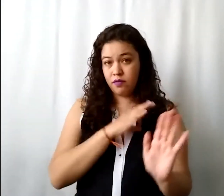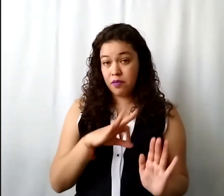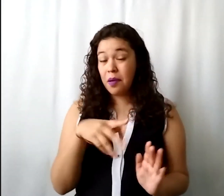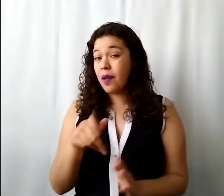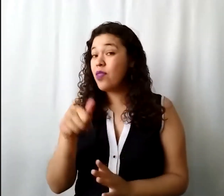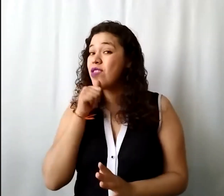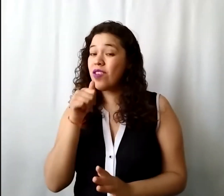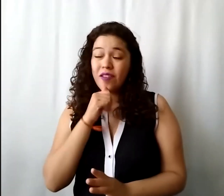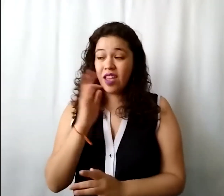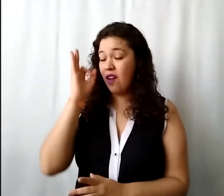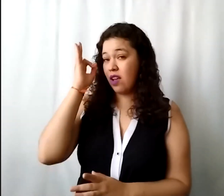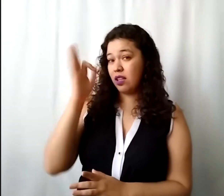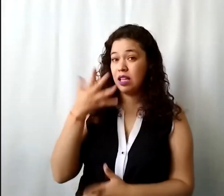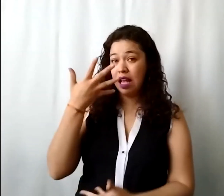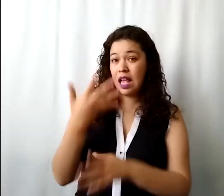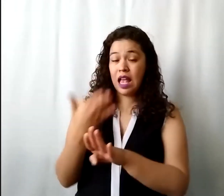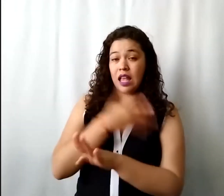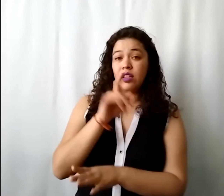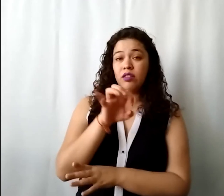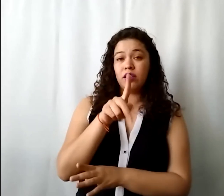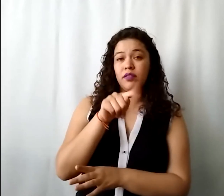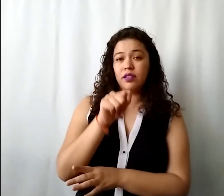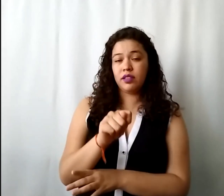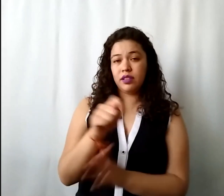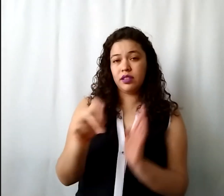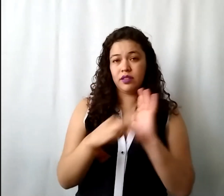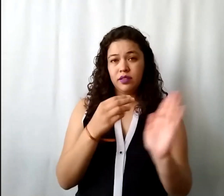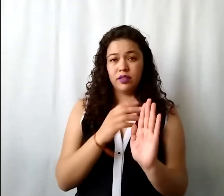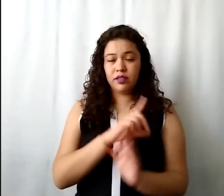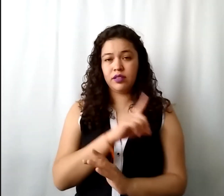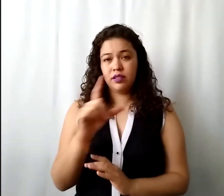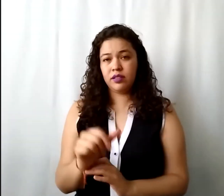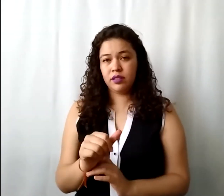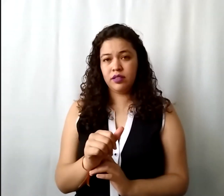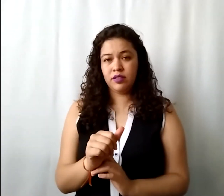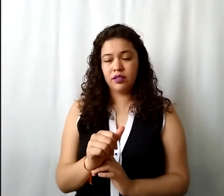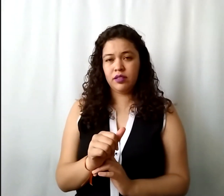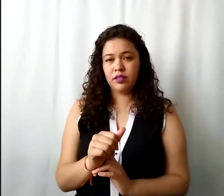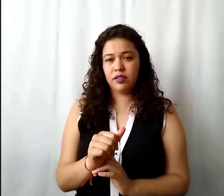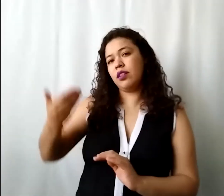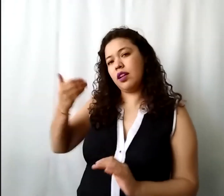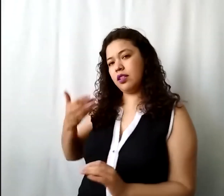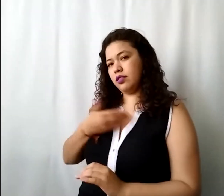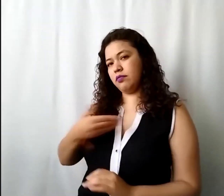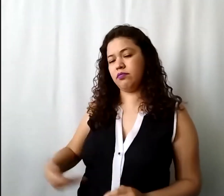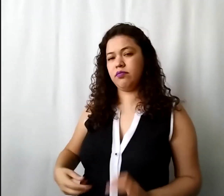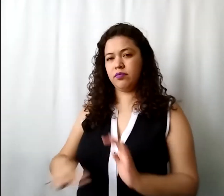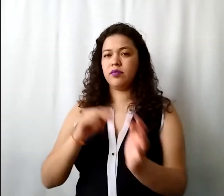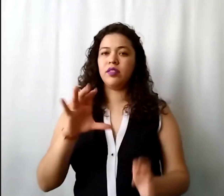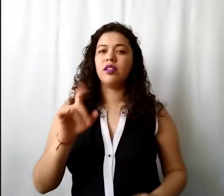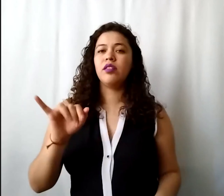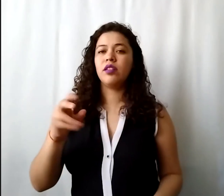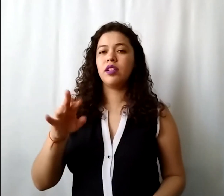lo autoriza antes de que ingreses el presupuesto entonces firma el anterior bien de Claudia Jiménez Arias